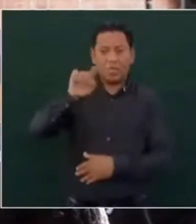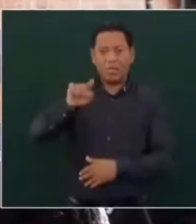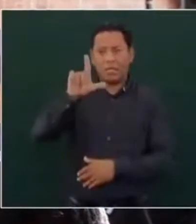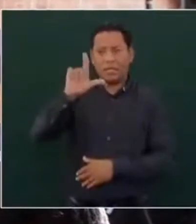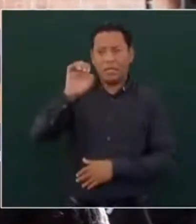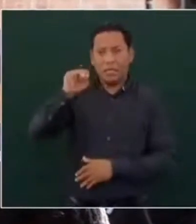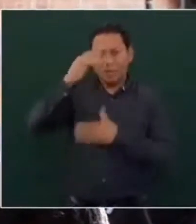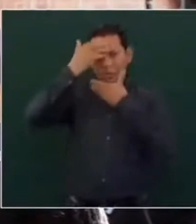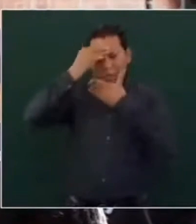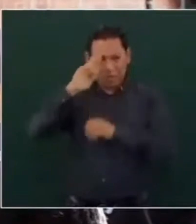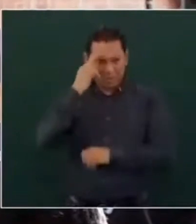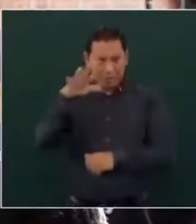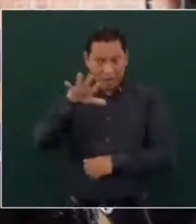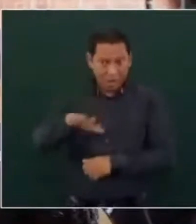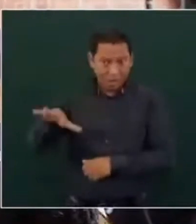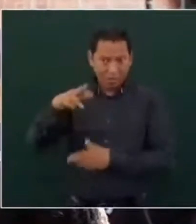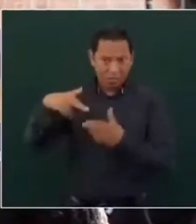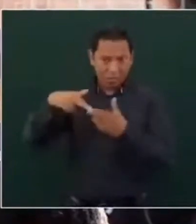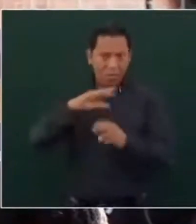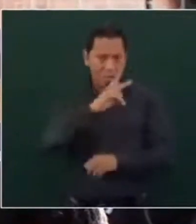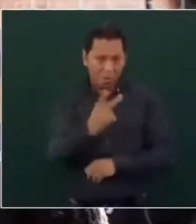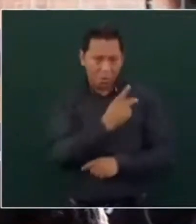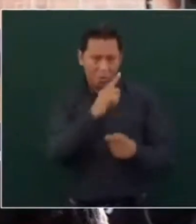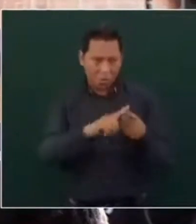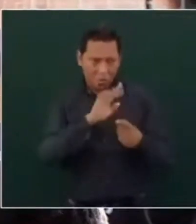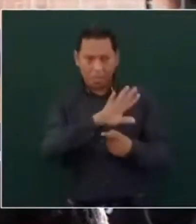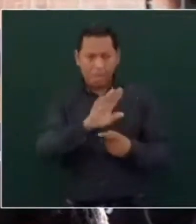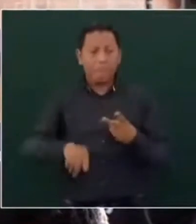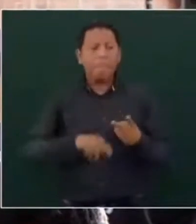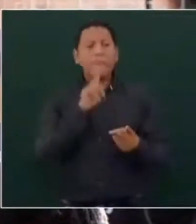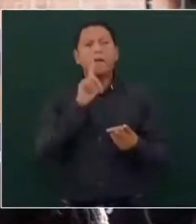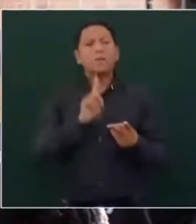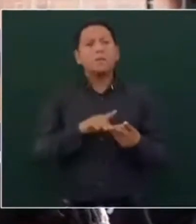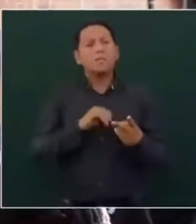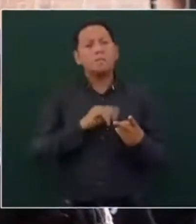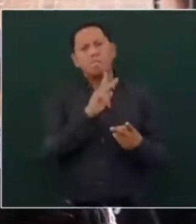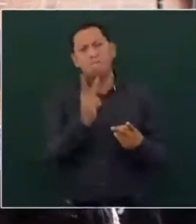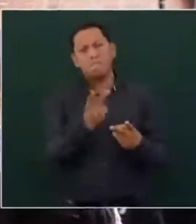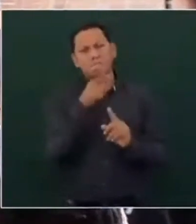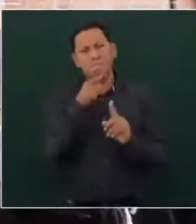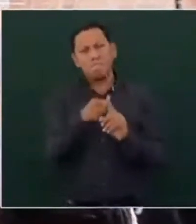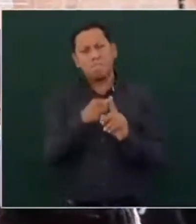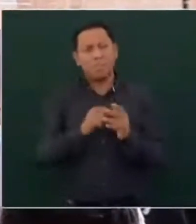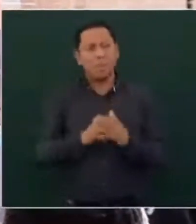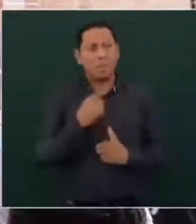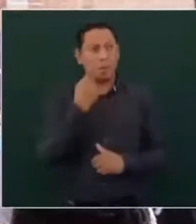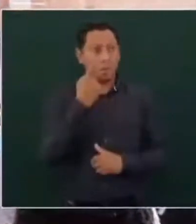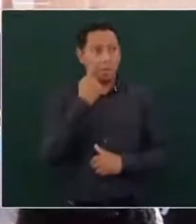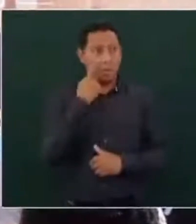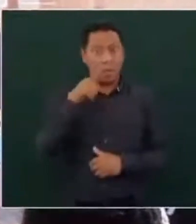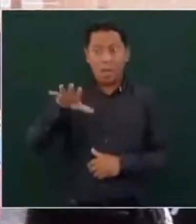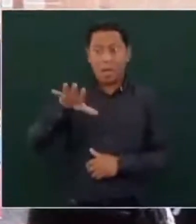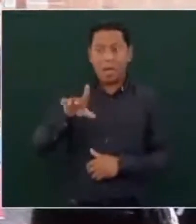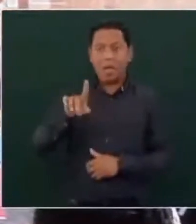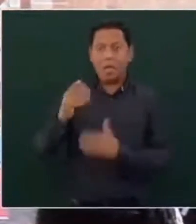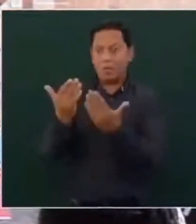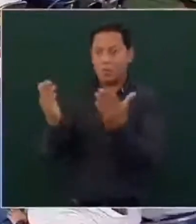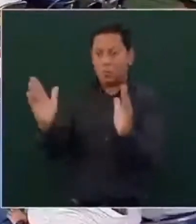Esta es una pregunta, presidente. La otra que quiero ser más específico es que se vació la presa de Malpaso.